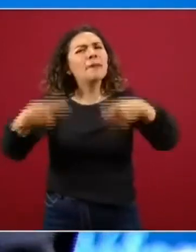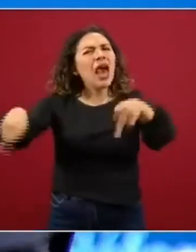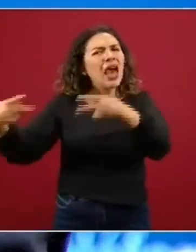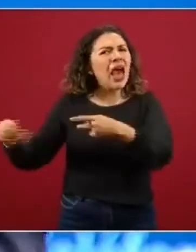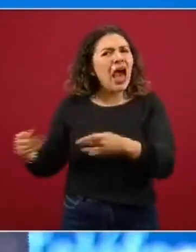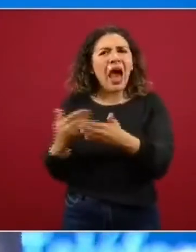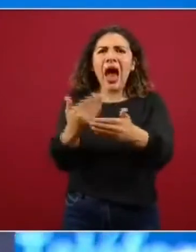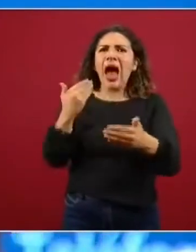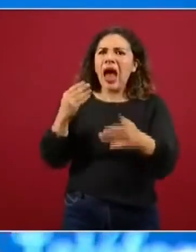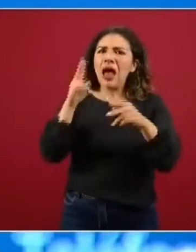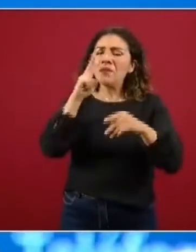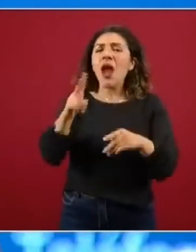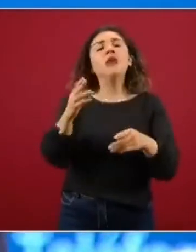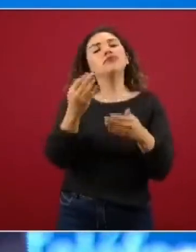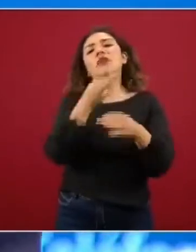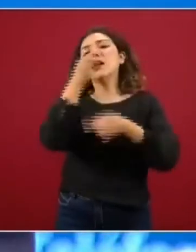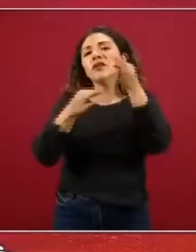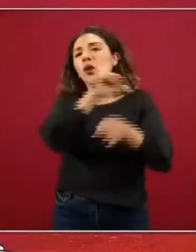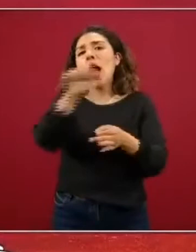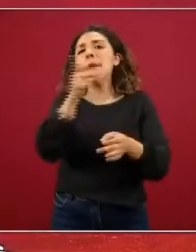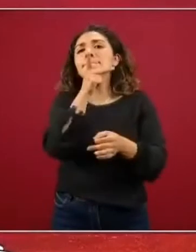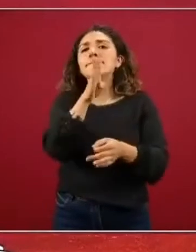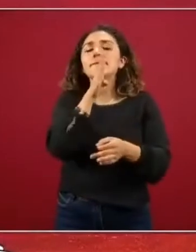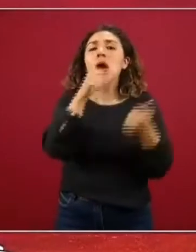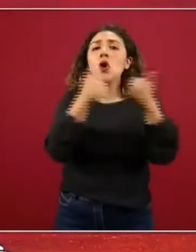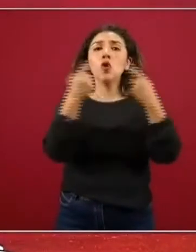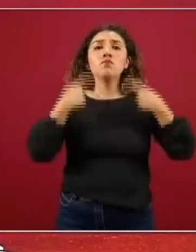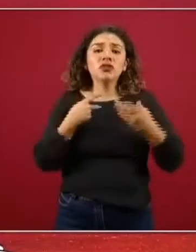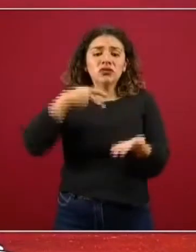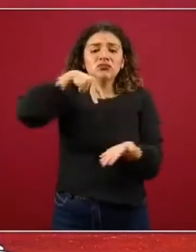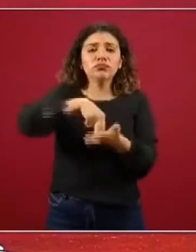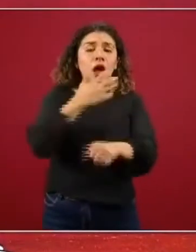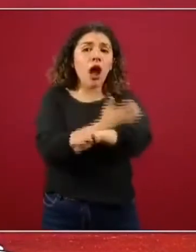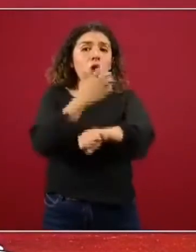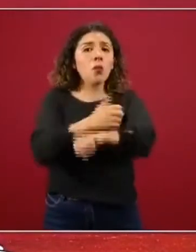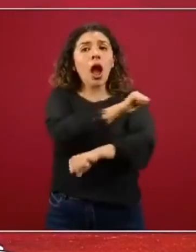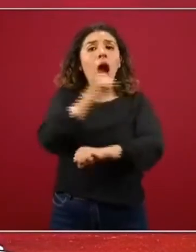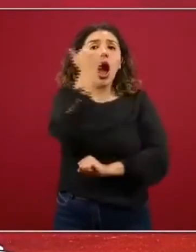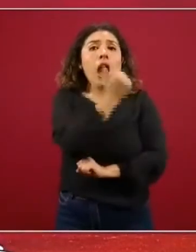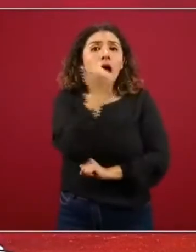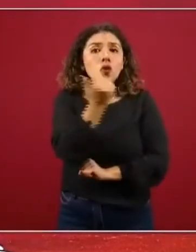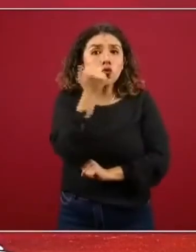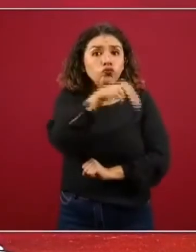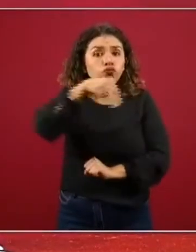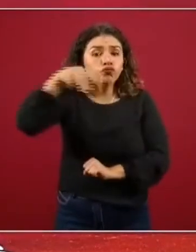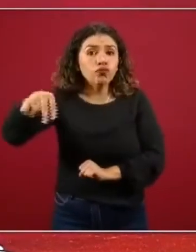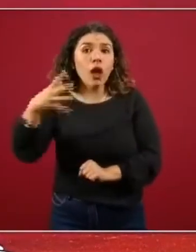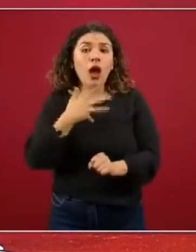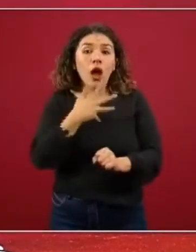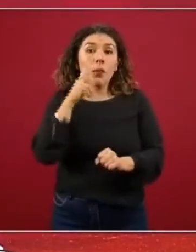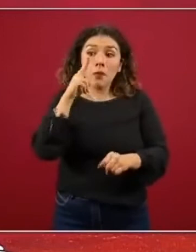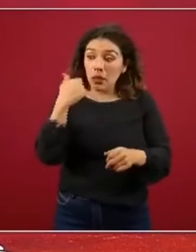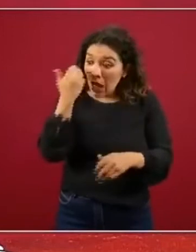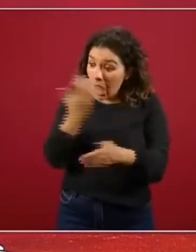muchas cuadras se va a prever a los padres y va a haber personas que van a acompañar a los alumnos a los chicos que van a hacer el